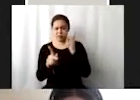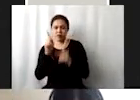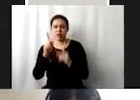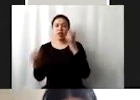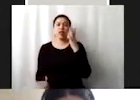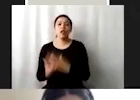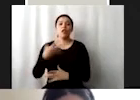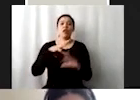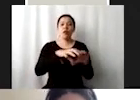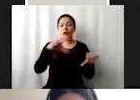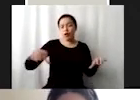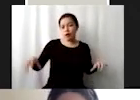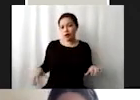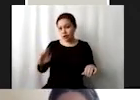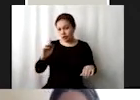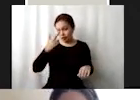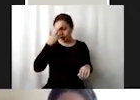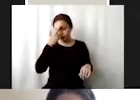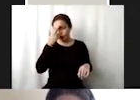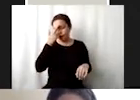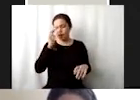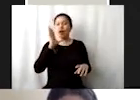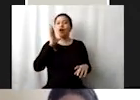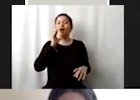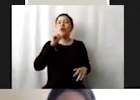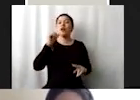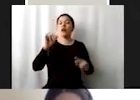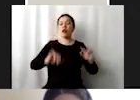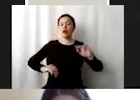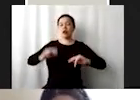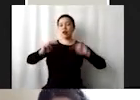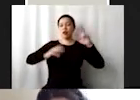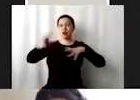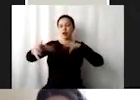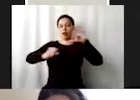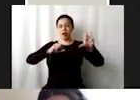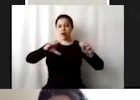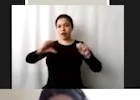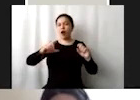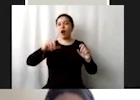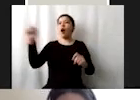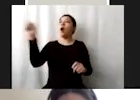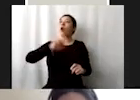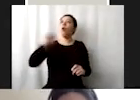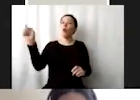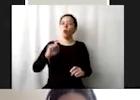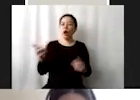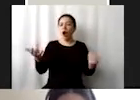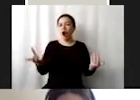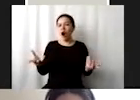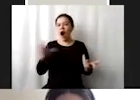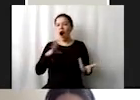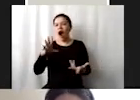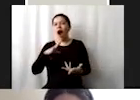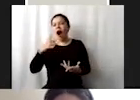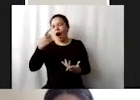entidades que no se puede medir el impacto ambiental que tienen o los aerosoles por ejemplo pues se relaciona